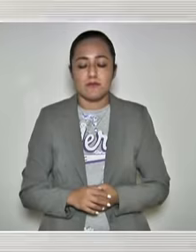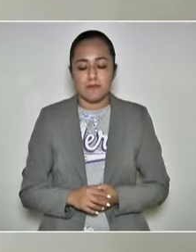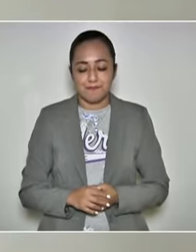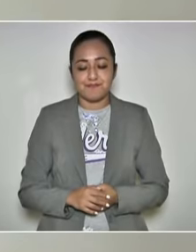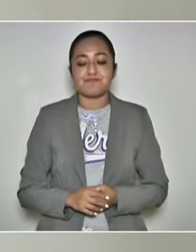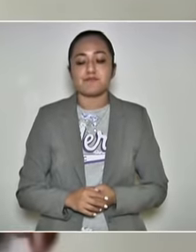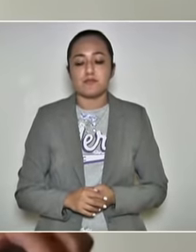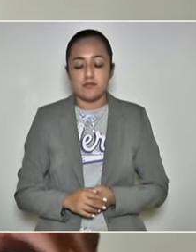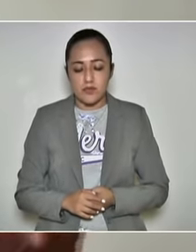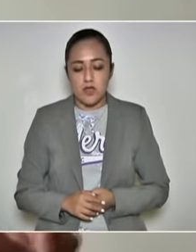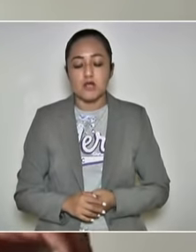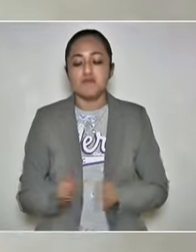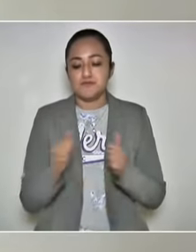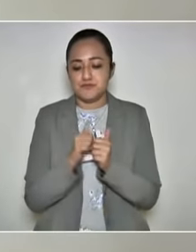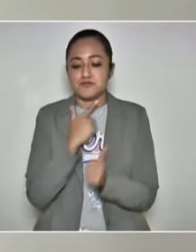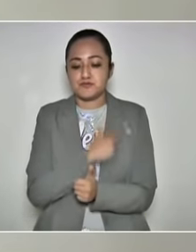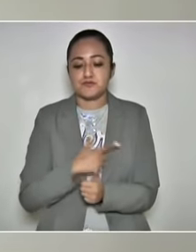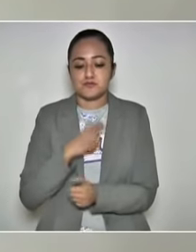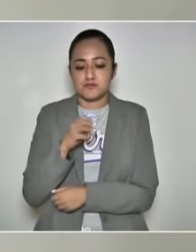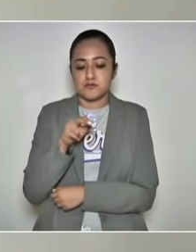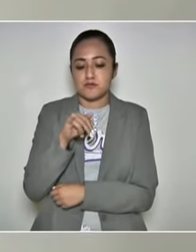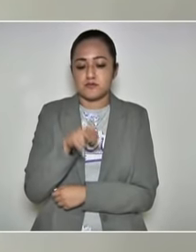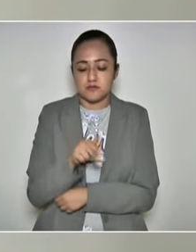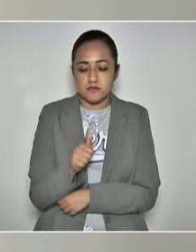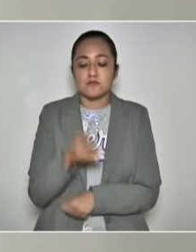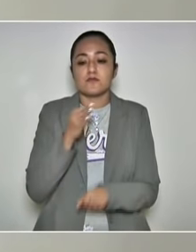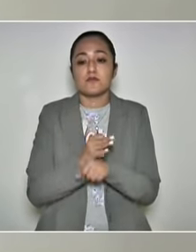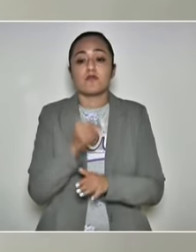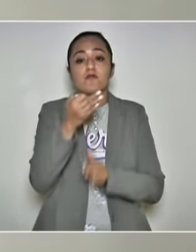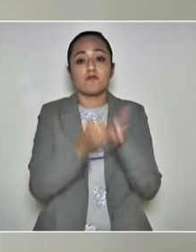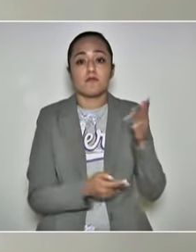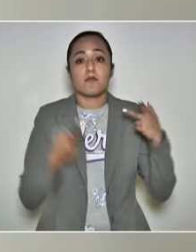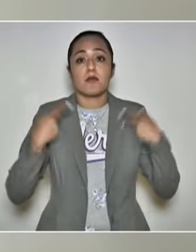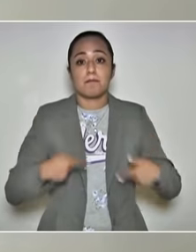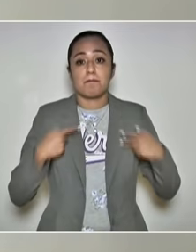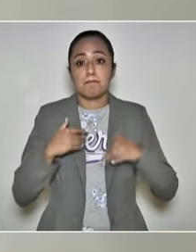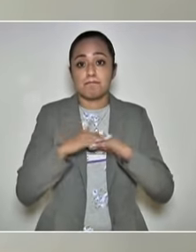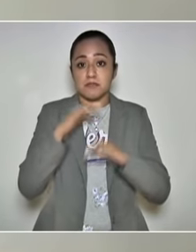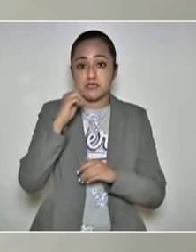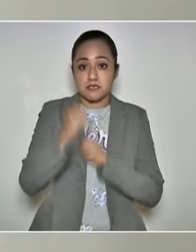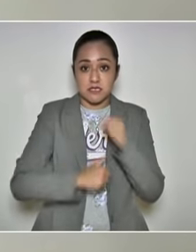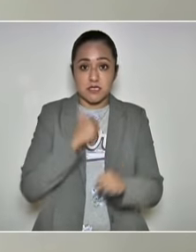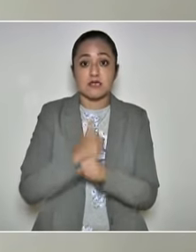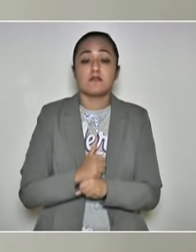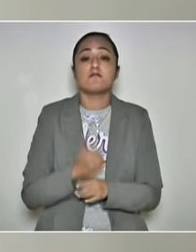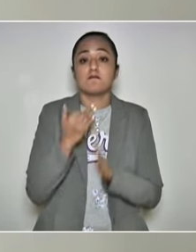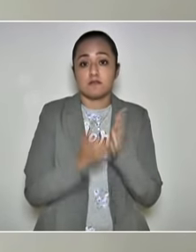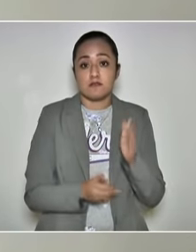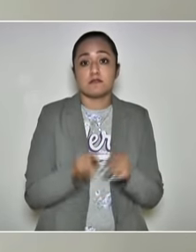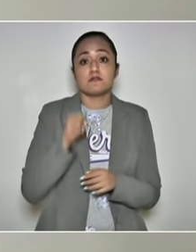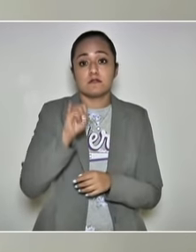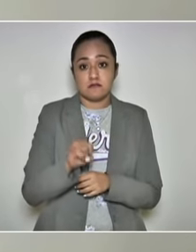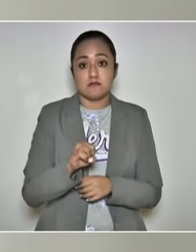Sí, con gusto, Mariana. Que faltan personas mayores de 60 años.